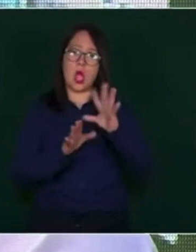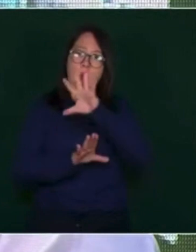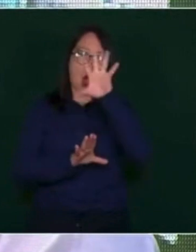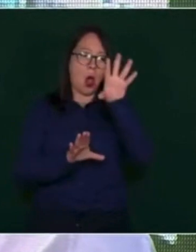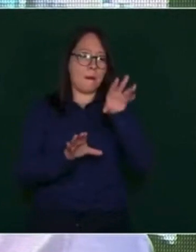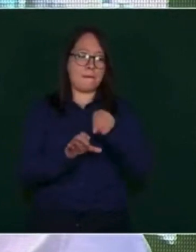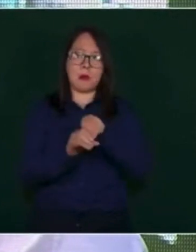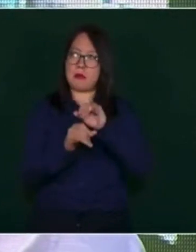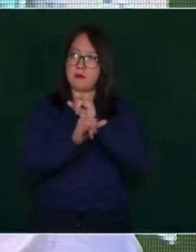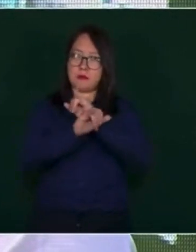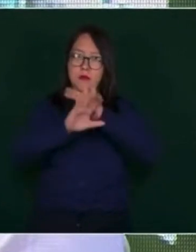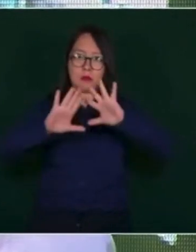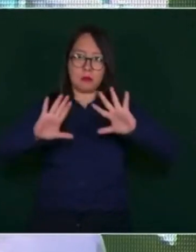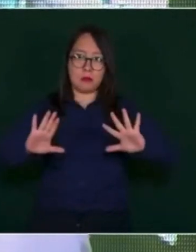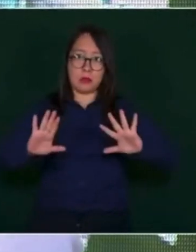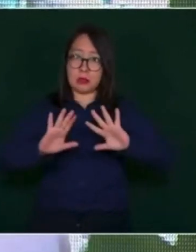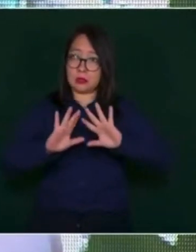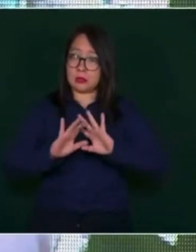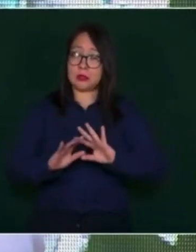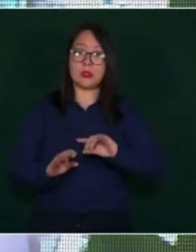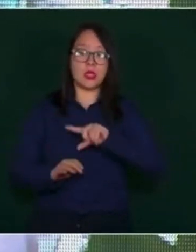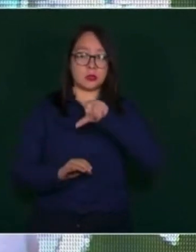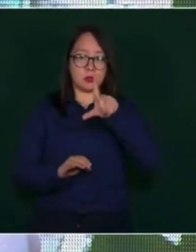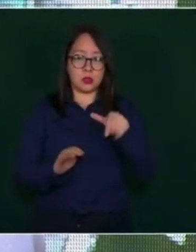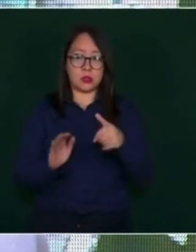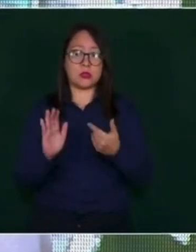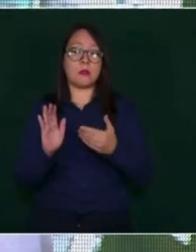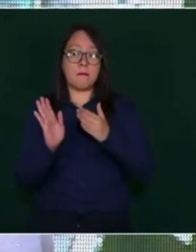les voy a entregar un documento.